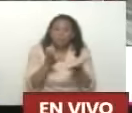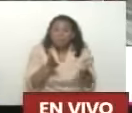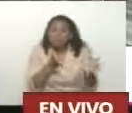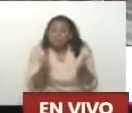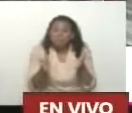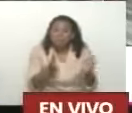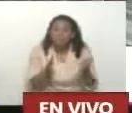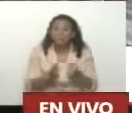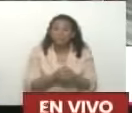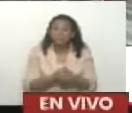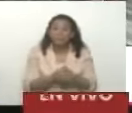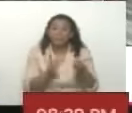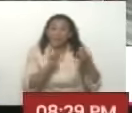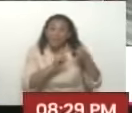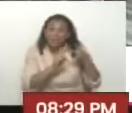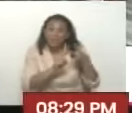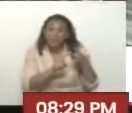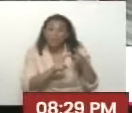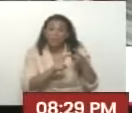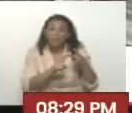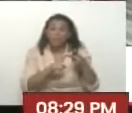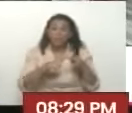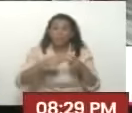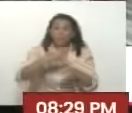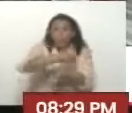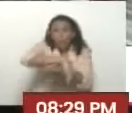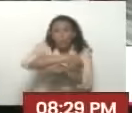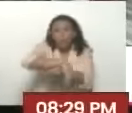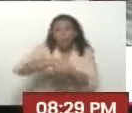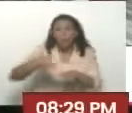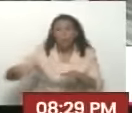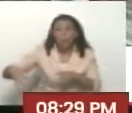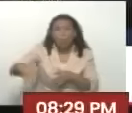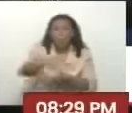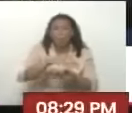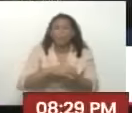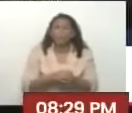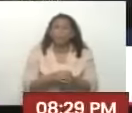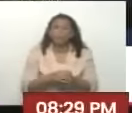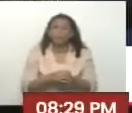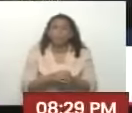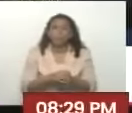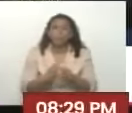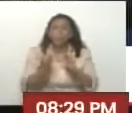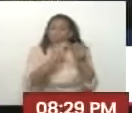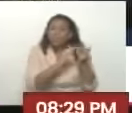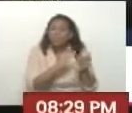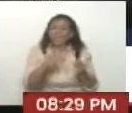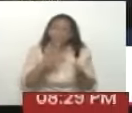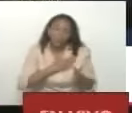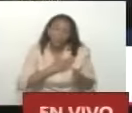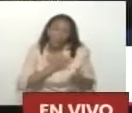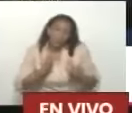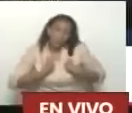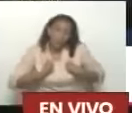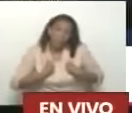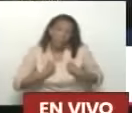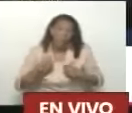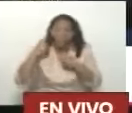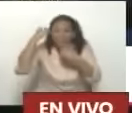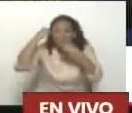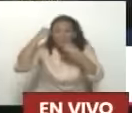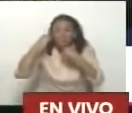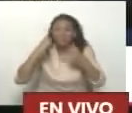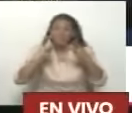De segundo Sustitución De colector marginal En la comunidad En triángulo Comunidad De la cual soy Vamos de